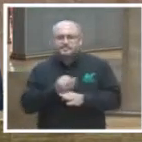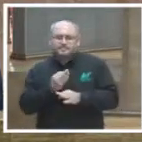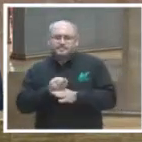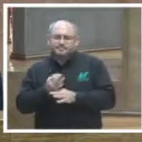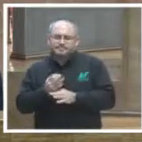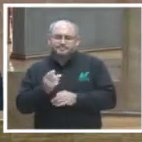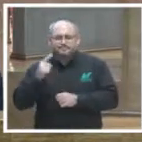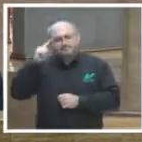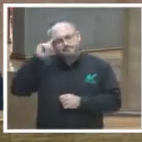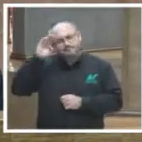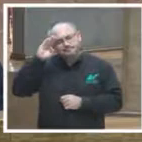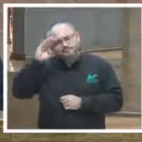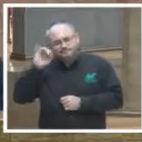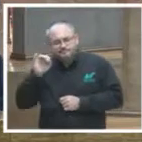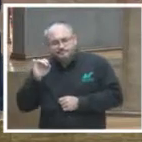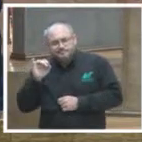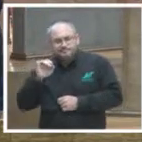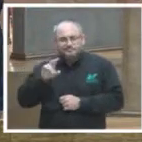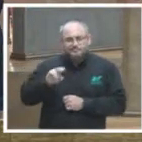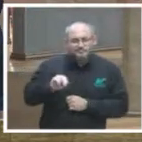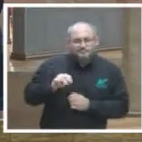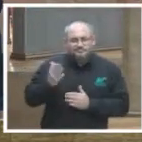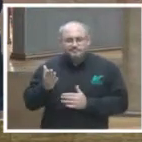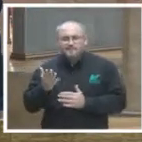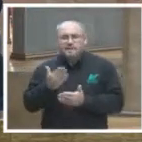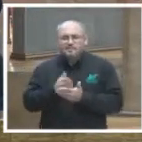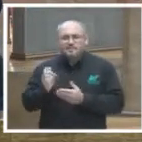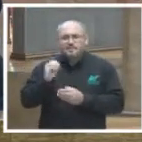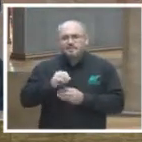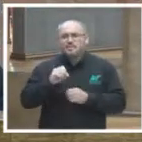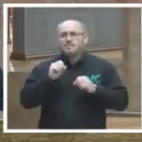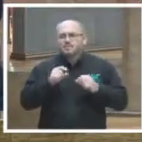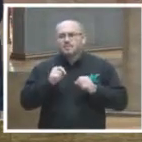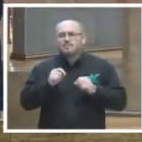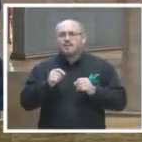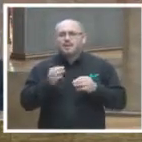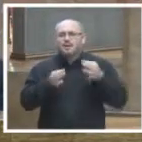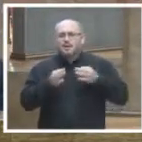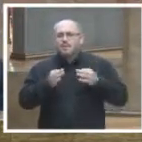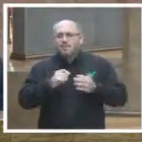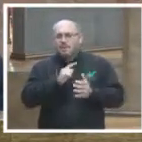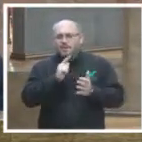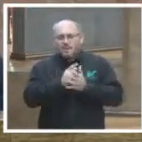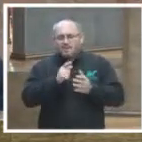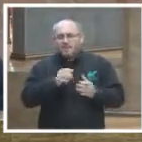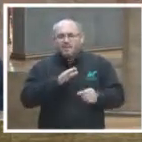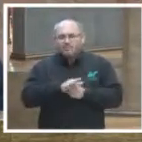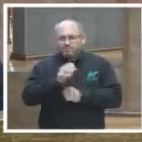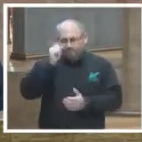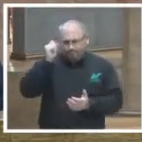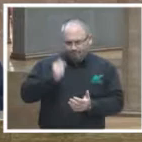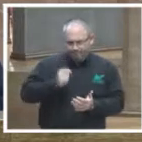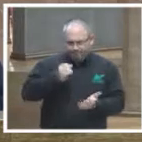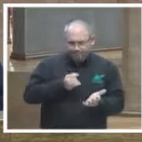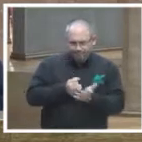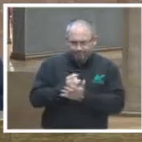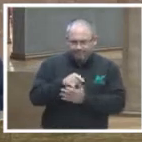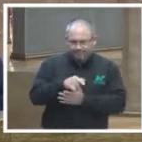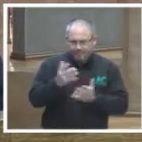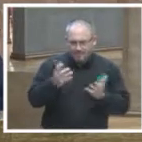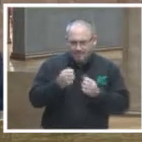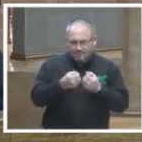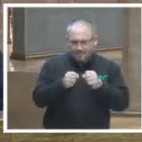la posibilidad de que además se puedan publicar las tesis y jurisprudencia y sentencias relevantes que emite la sala superior